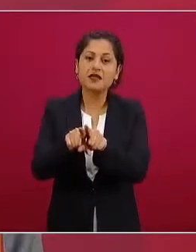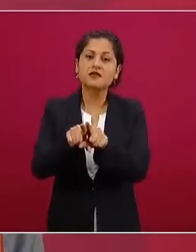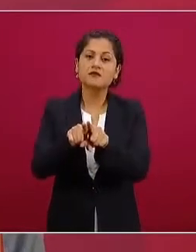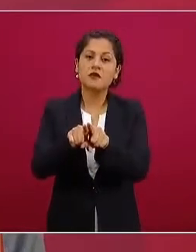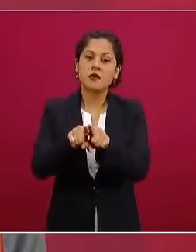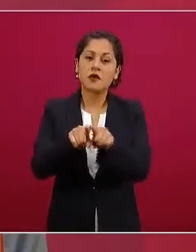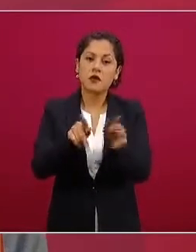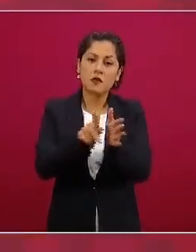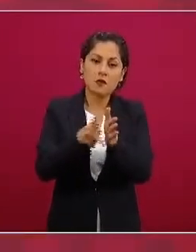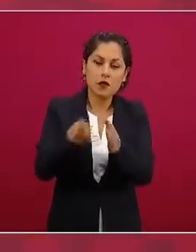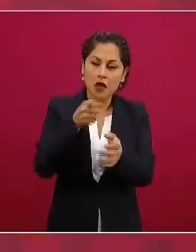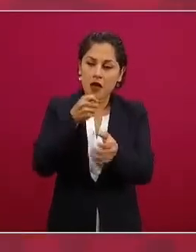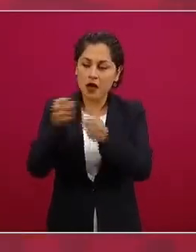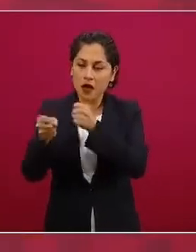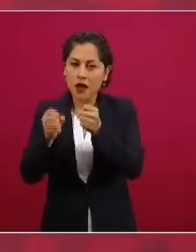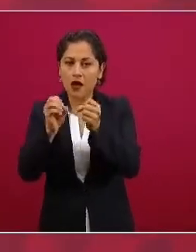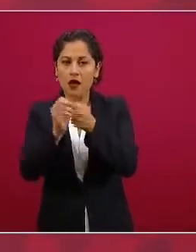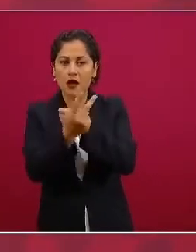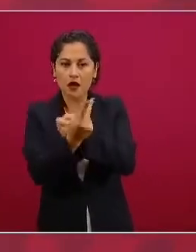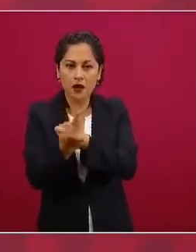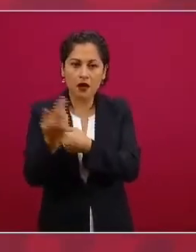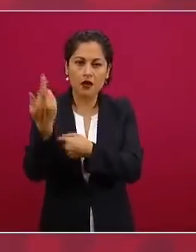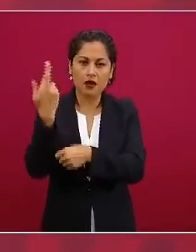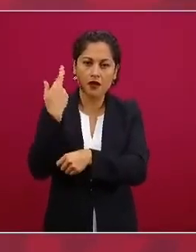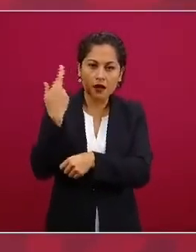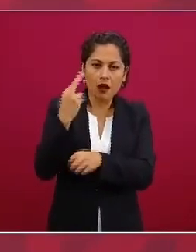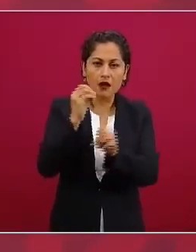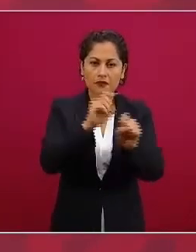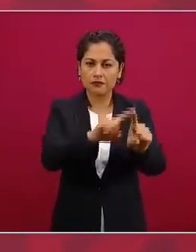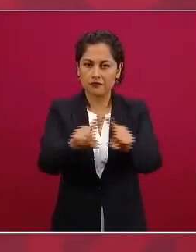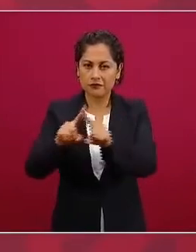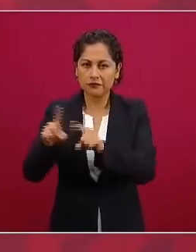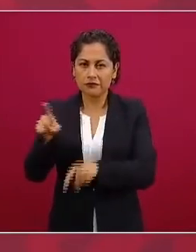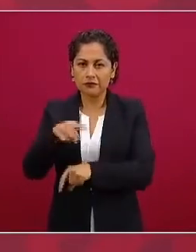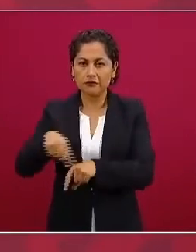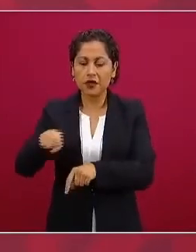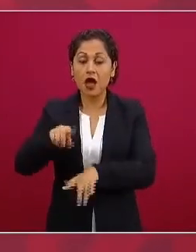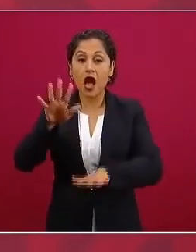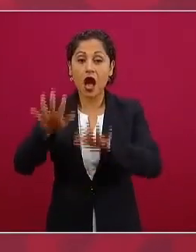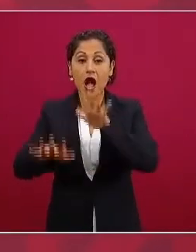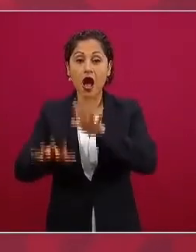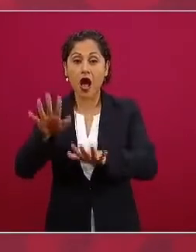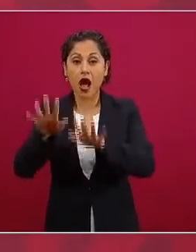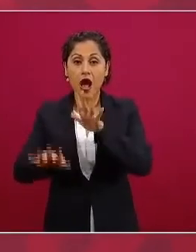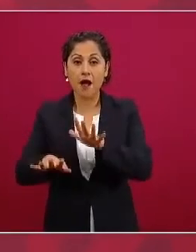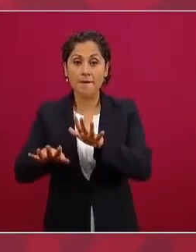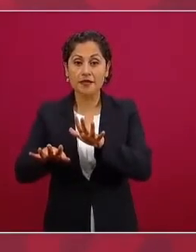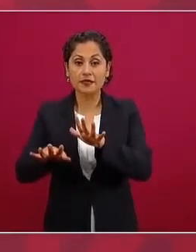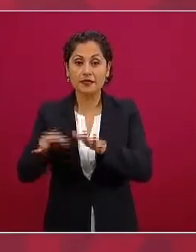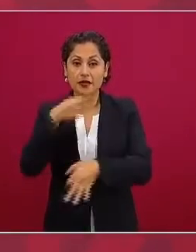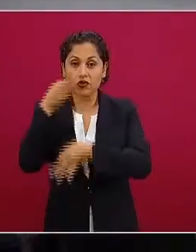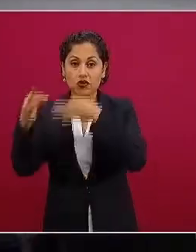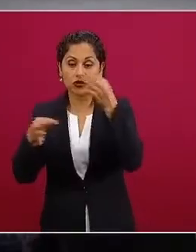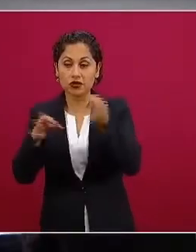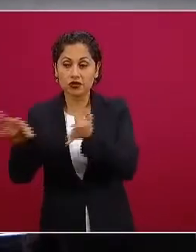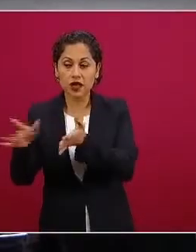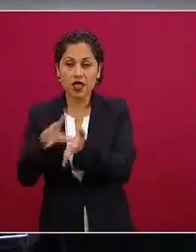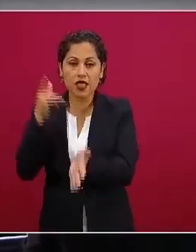veces surge de alguna nota y se encargan de